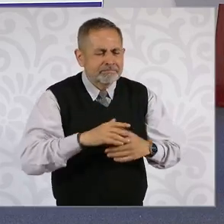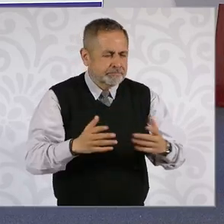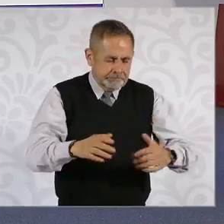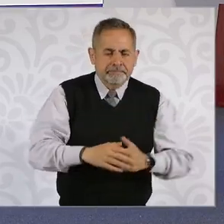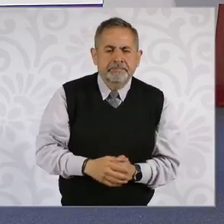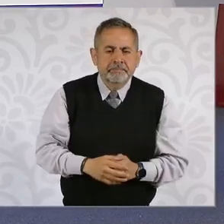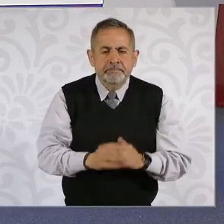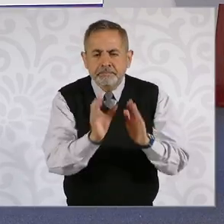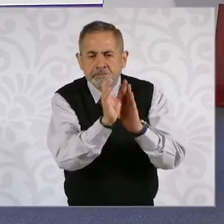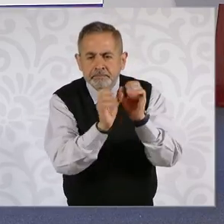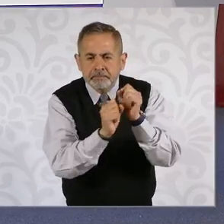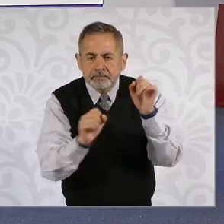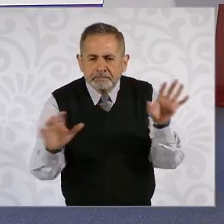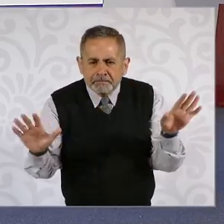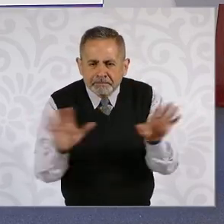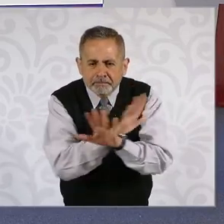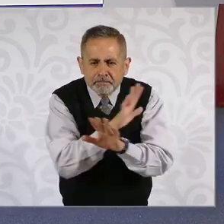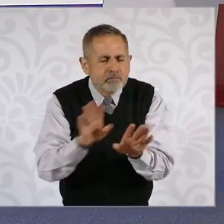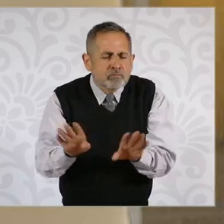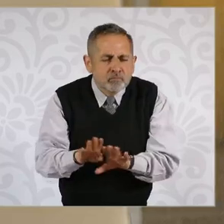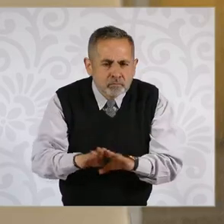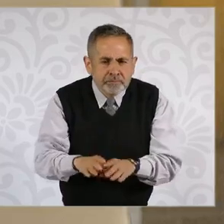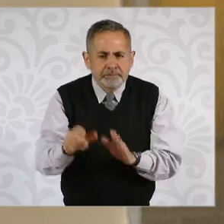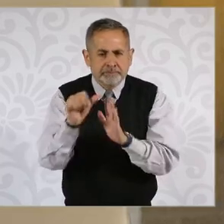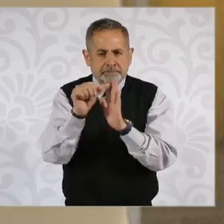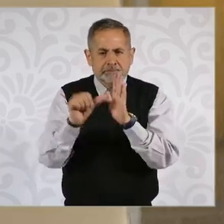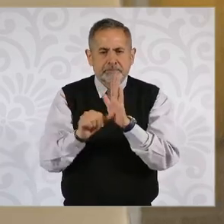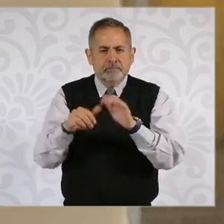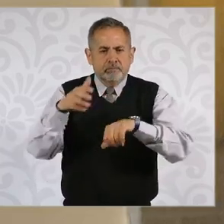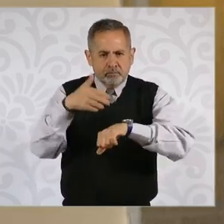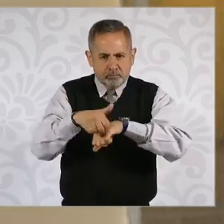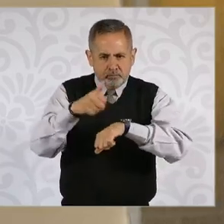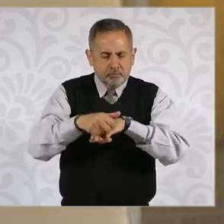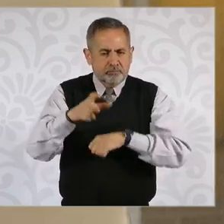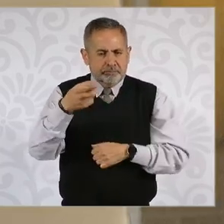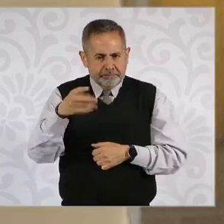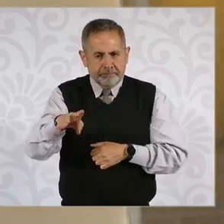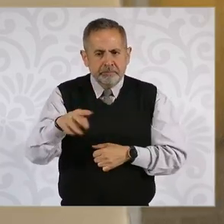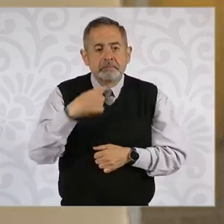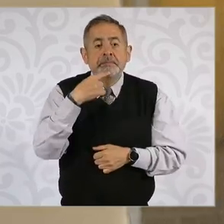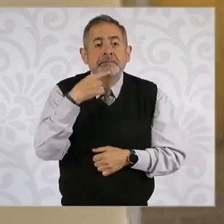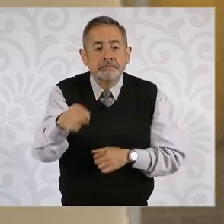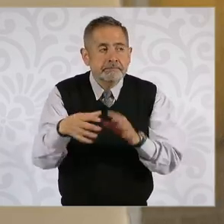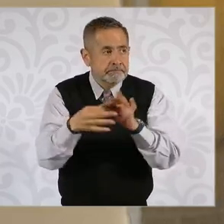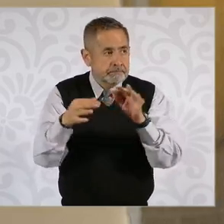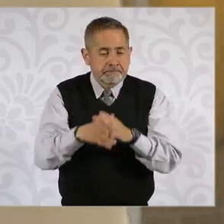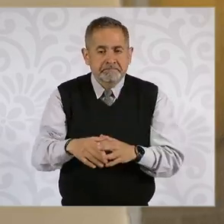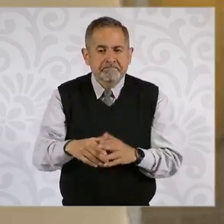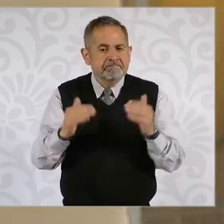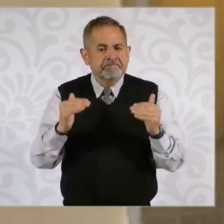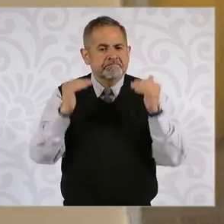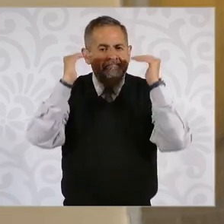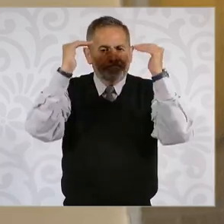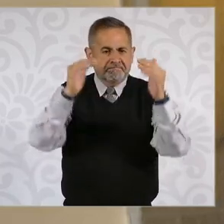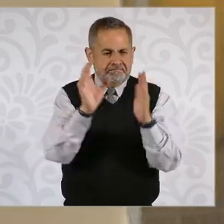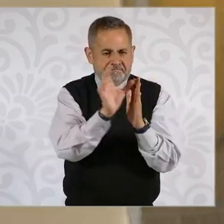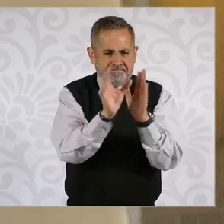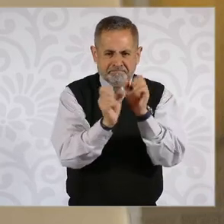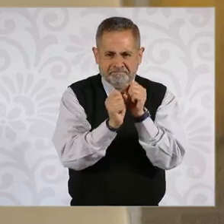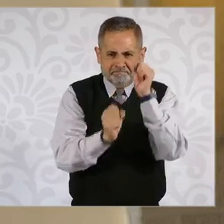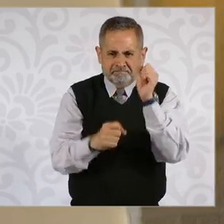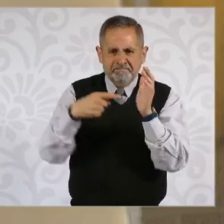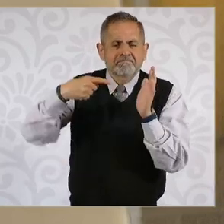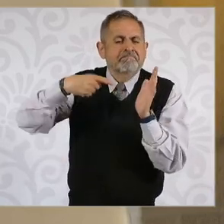Constitución? El artículo 39 de la Constitución Política dice la soberanía nacional reside